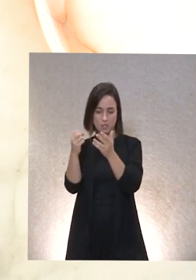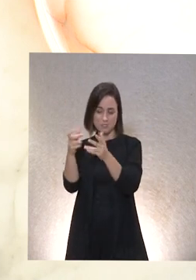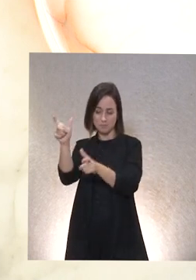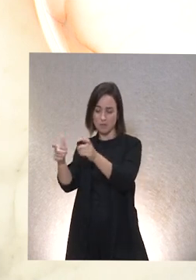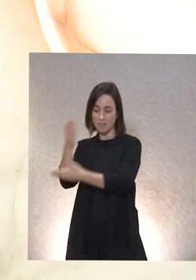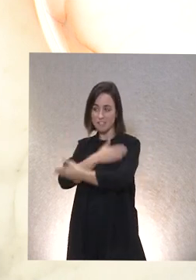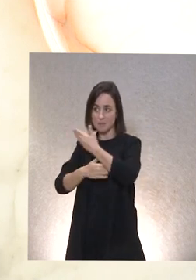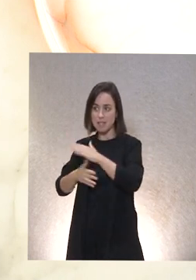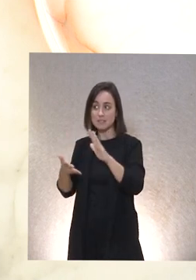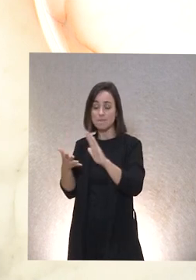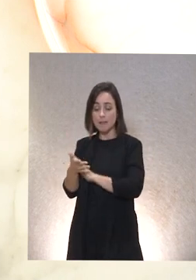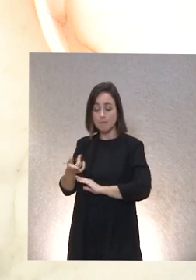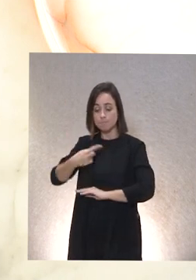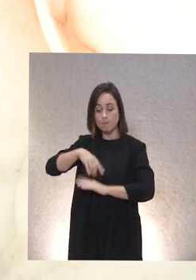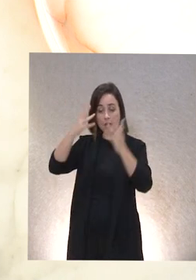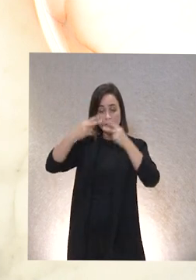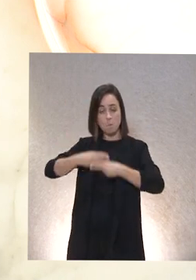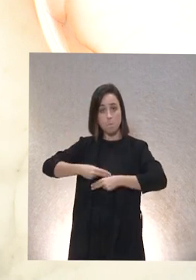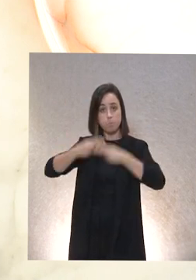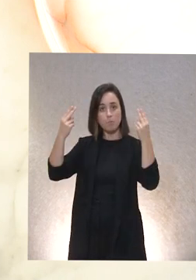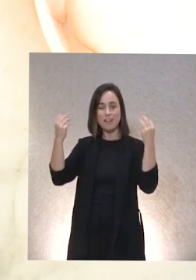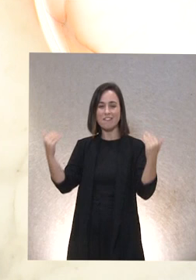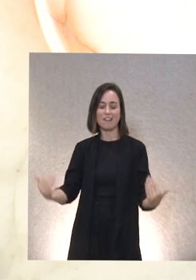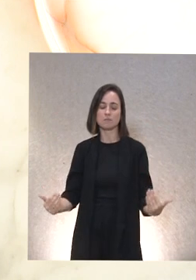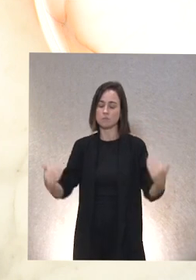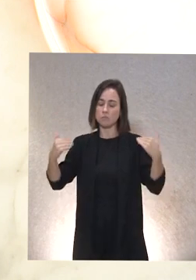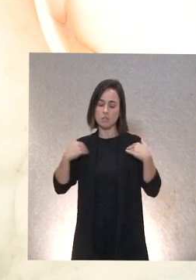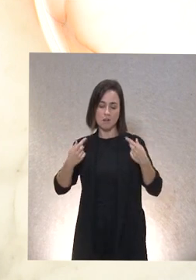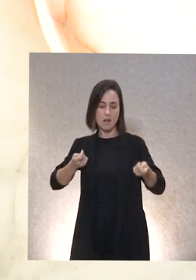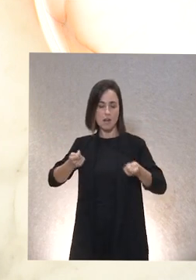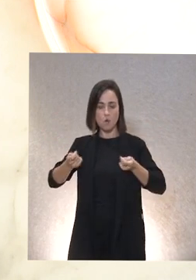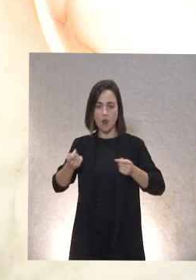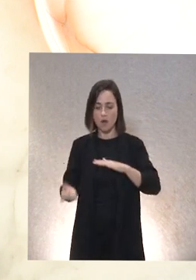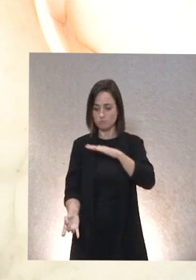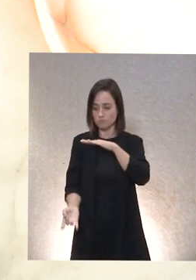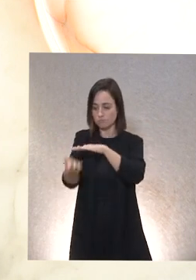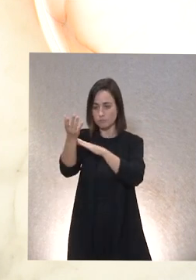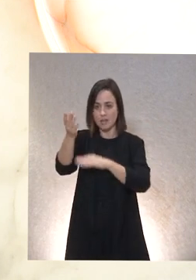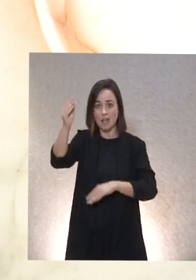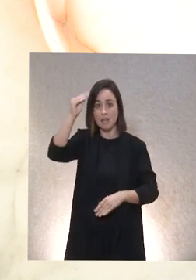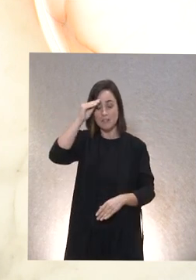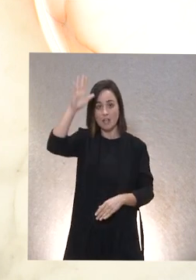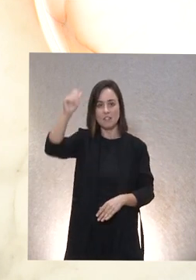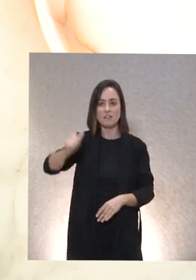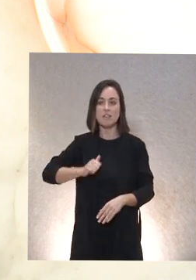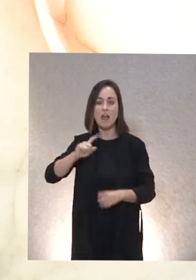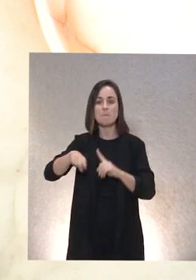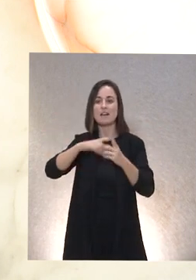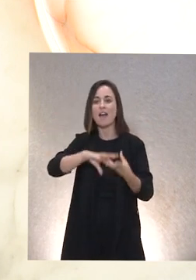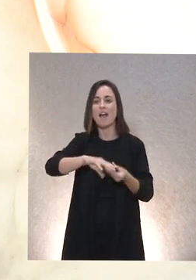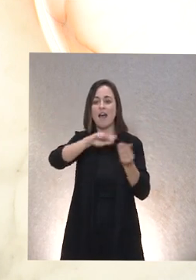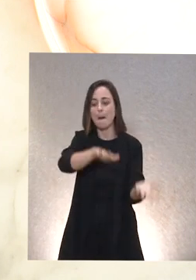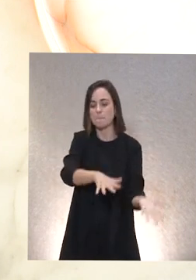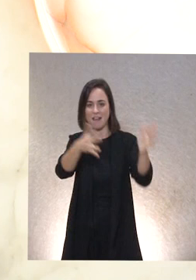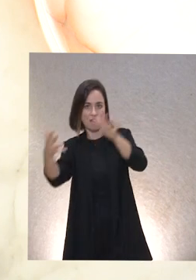podamos regular esa digamos aparición y aplicación de lo que es la inteligencia artificial por